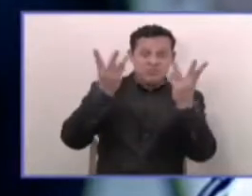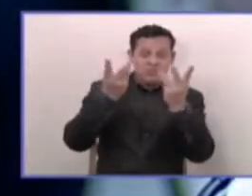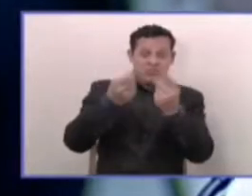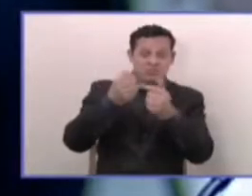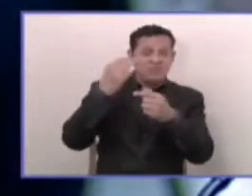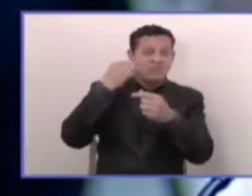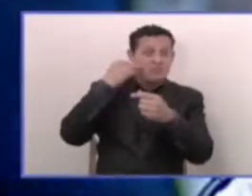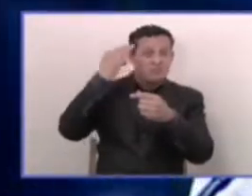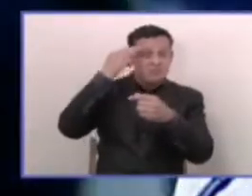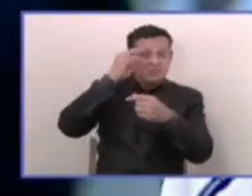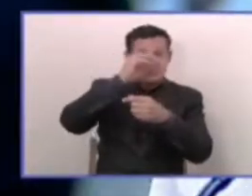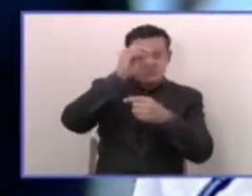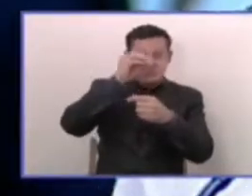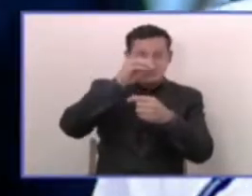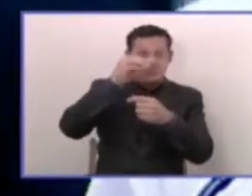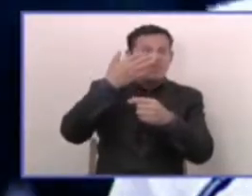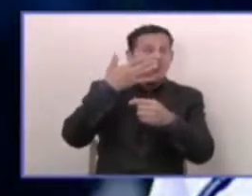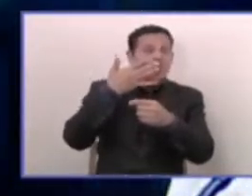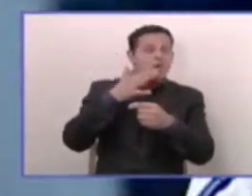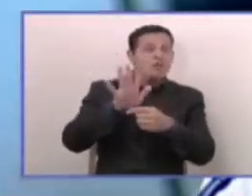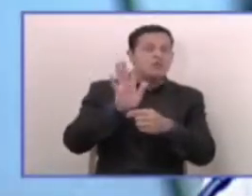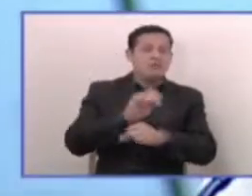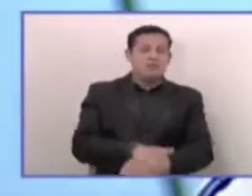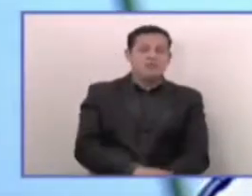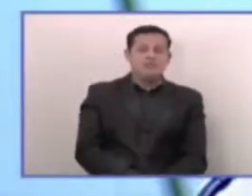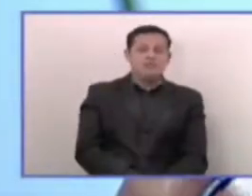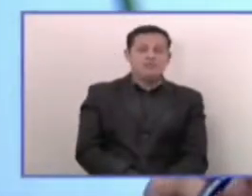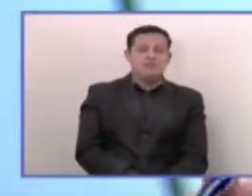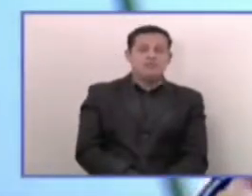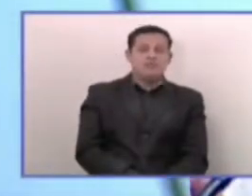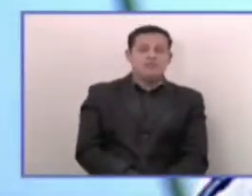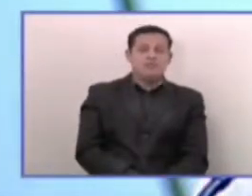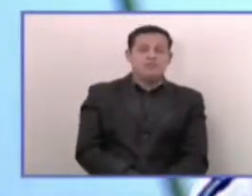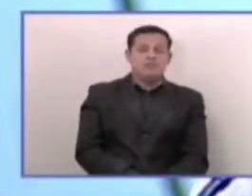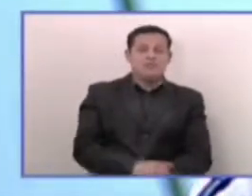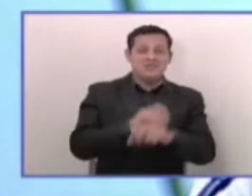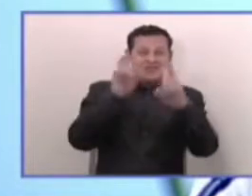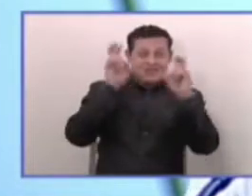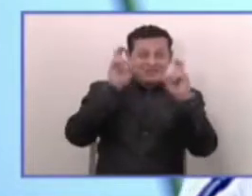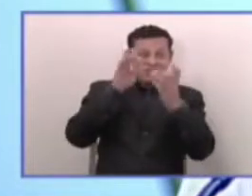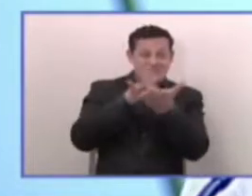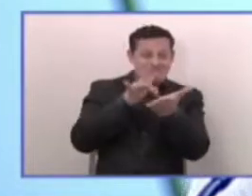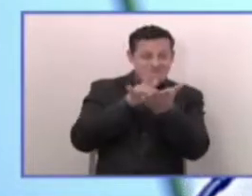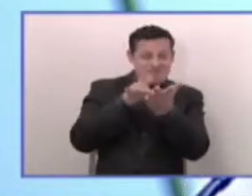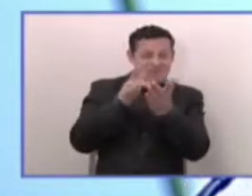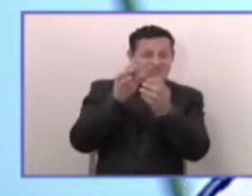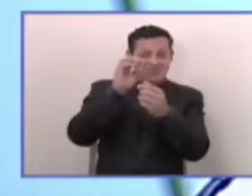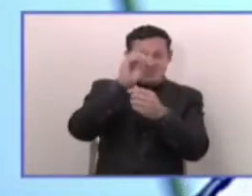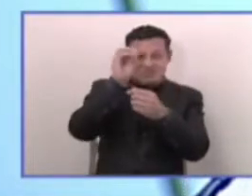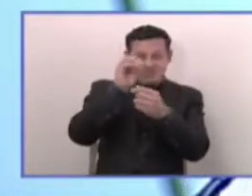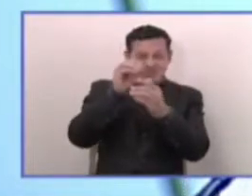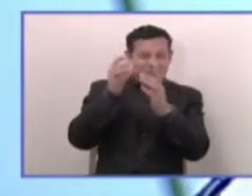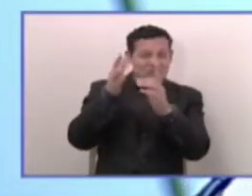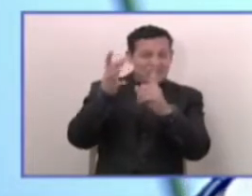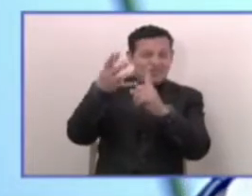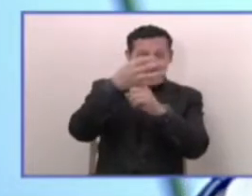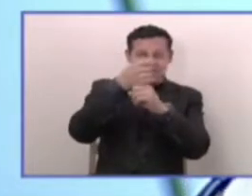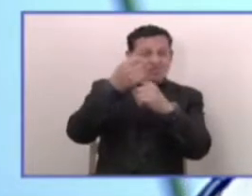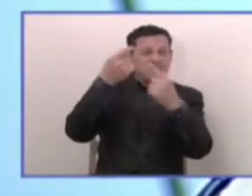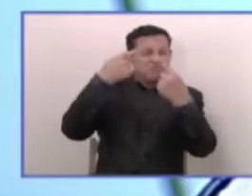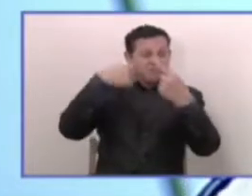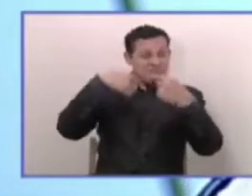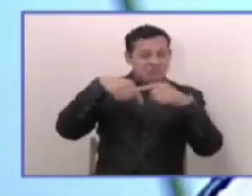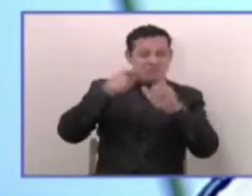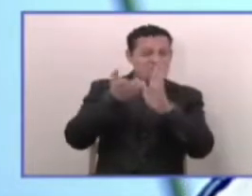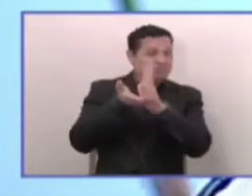máxima, por ejemplo. El tema de la usura, pueblo salvadoreño, diputados, estará siempre